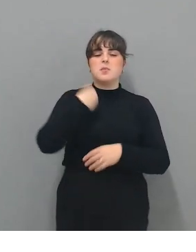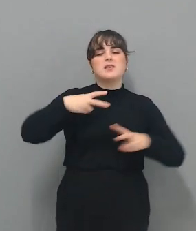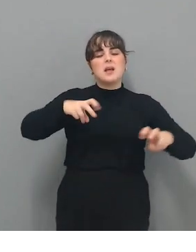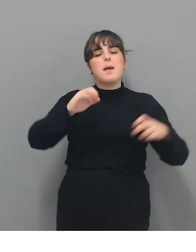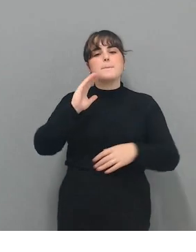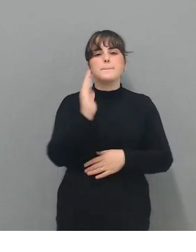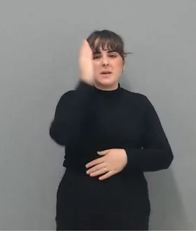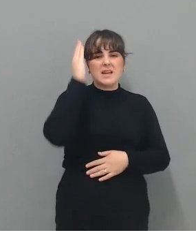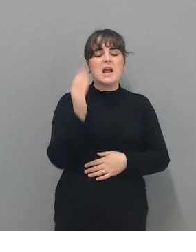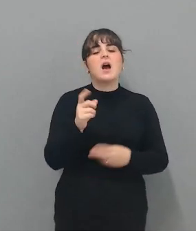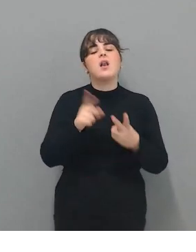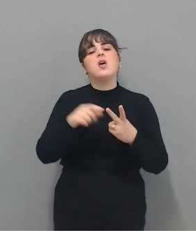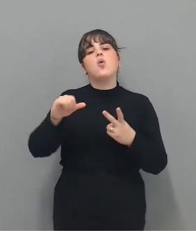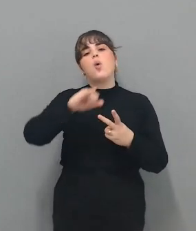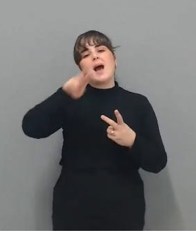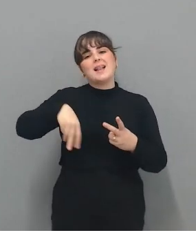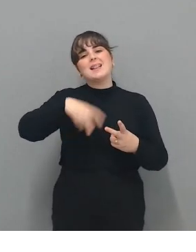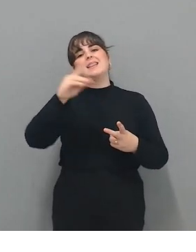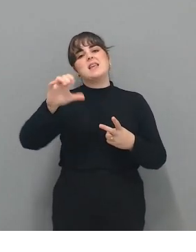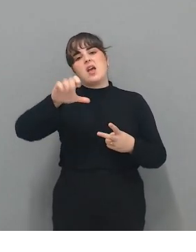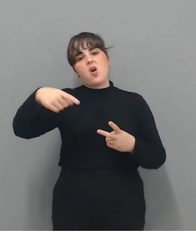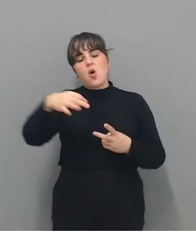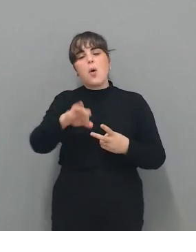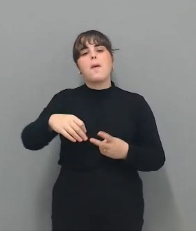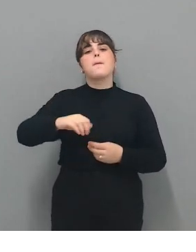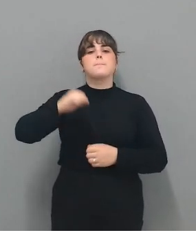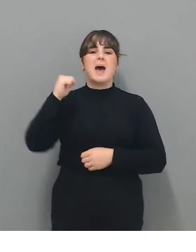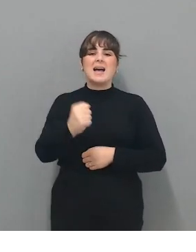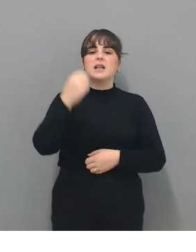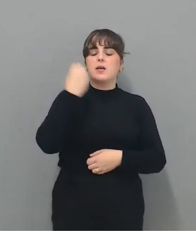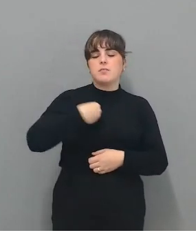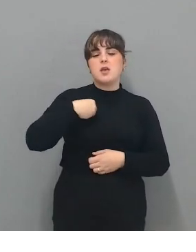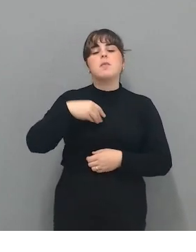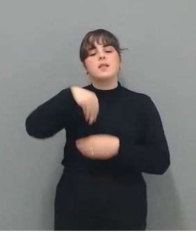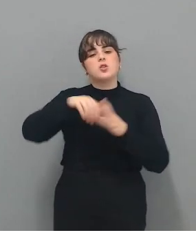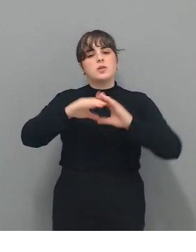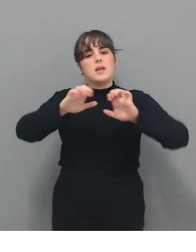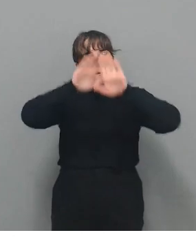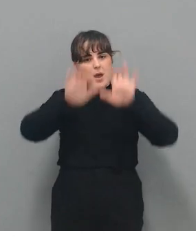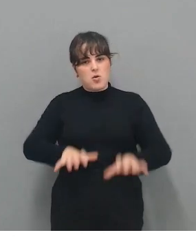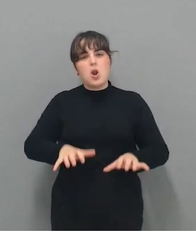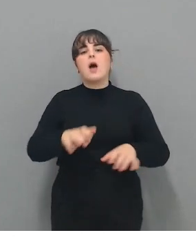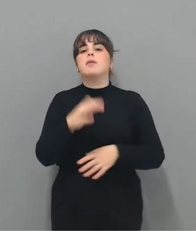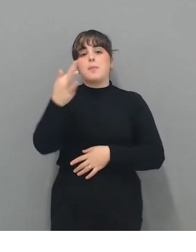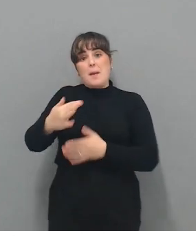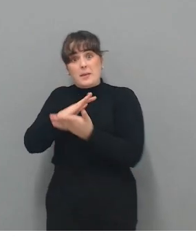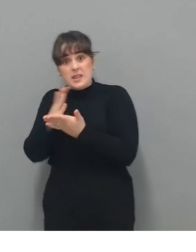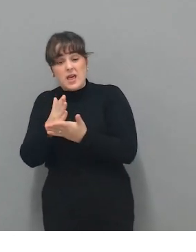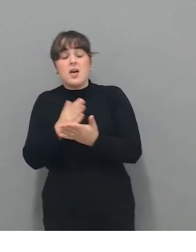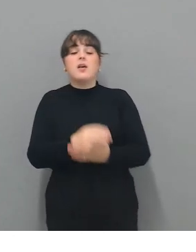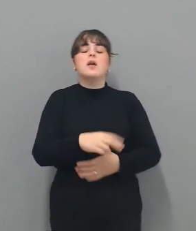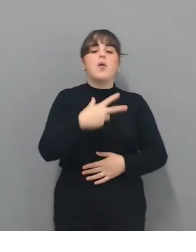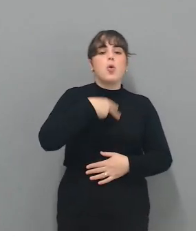Tenemos a Juan Diego Mata, que además es profesor de esta universidad, Pablo de Olavide, y mediador. Tenemos jóvenes abogados, como